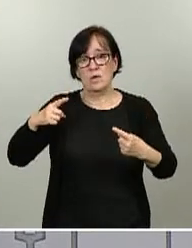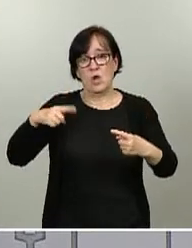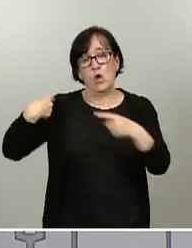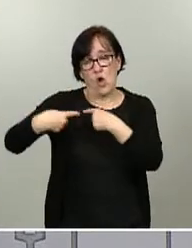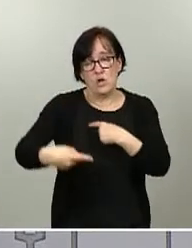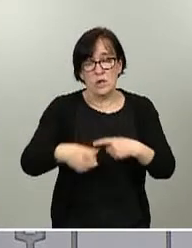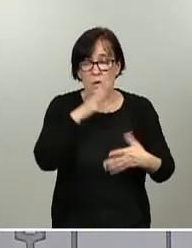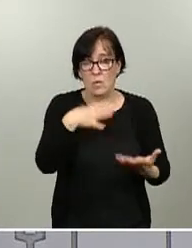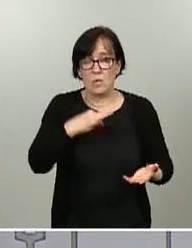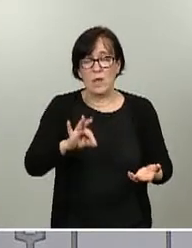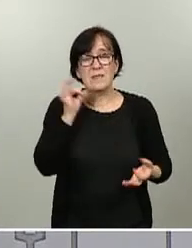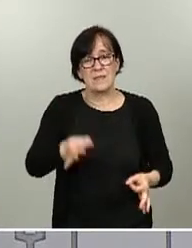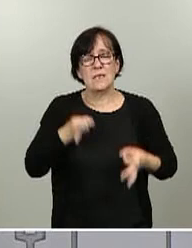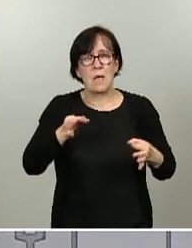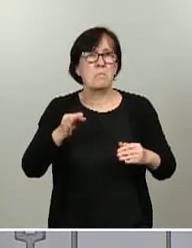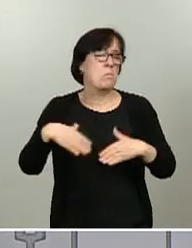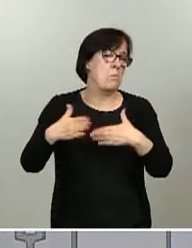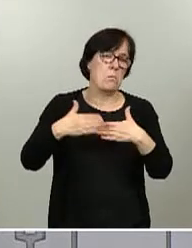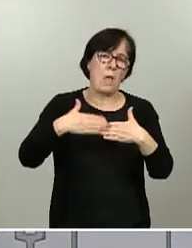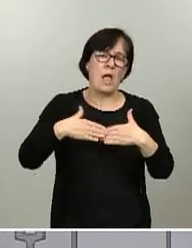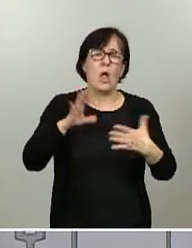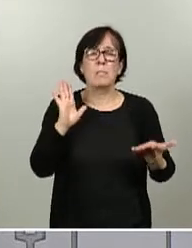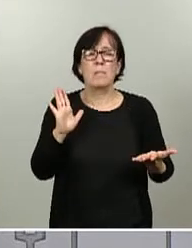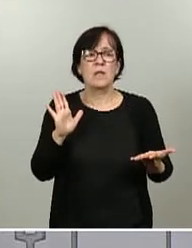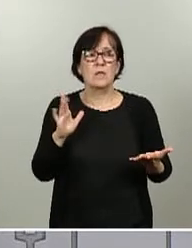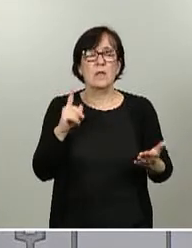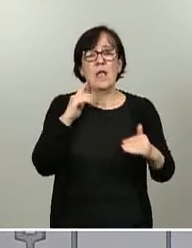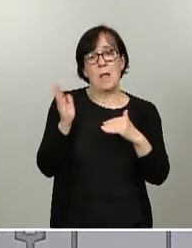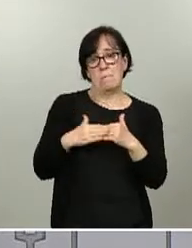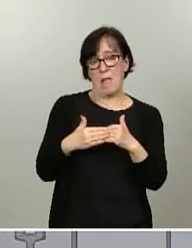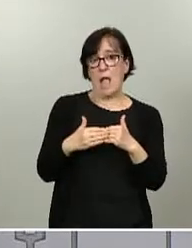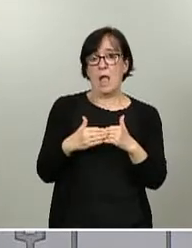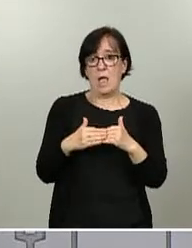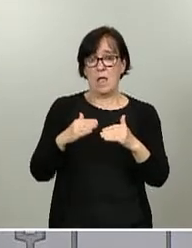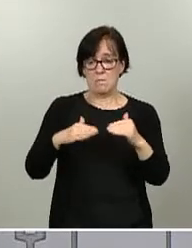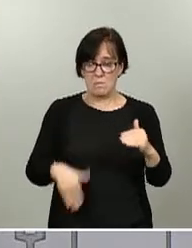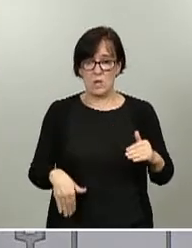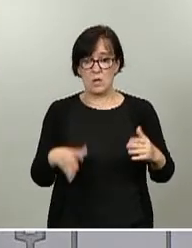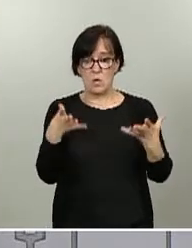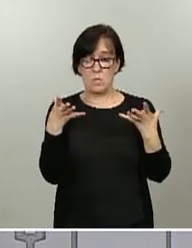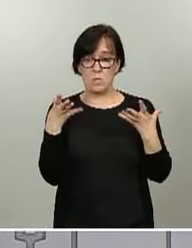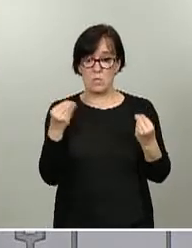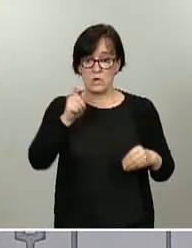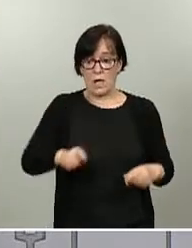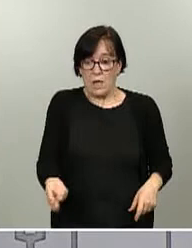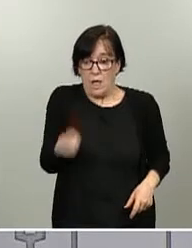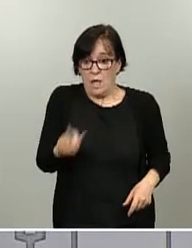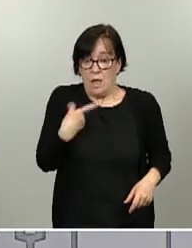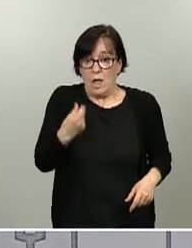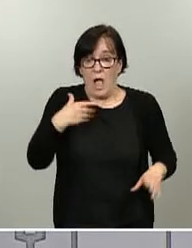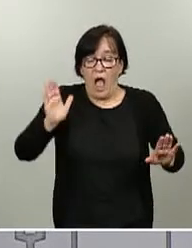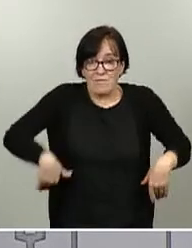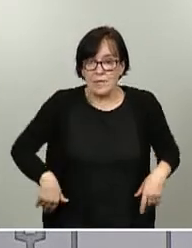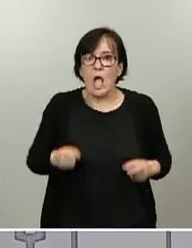una probabilidad muy baja, pero claro, una probabilidad muy baja entre muchísima gente que lo toma acaba siendo un número bruto de